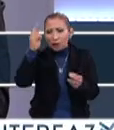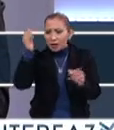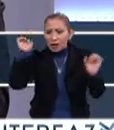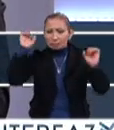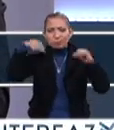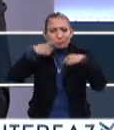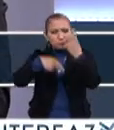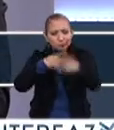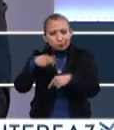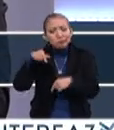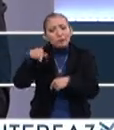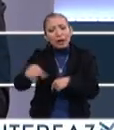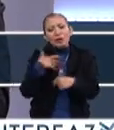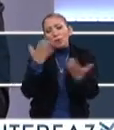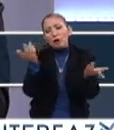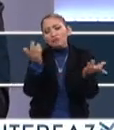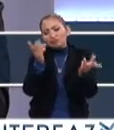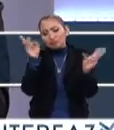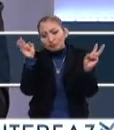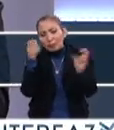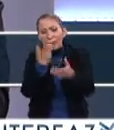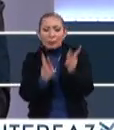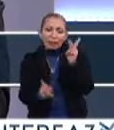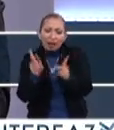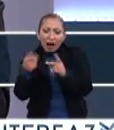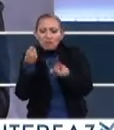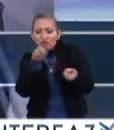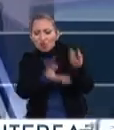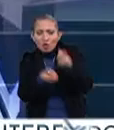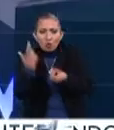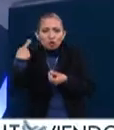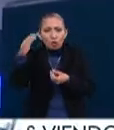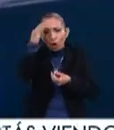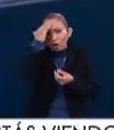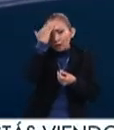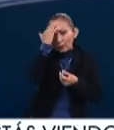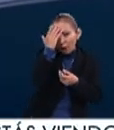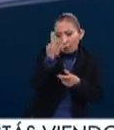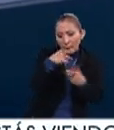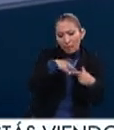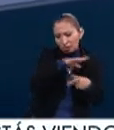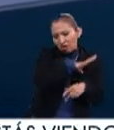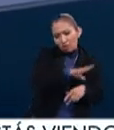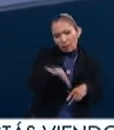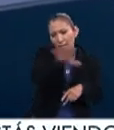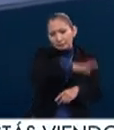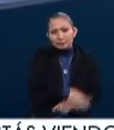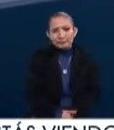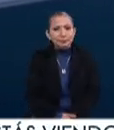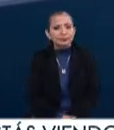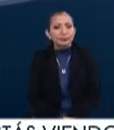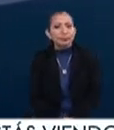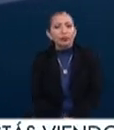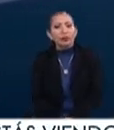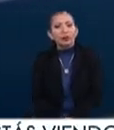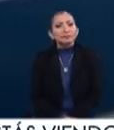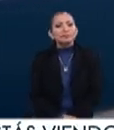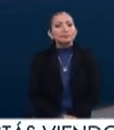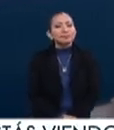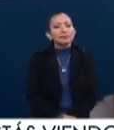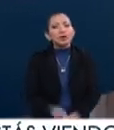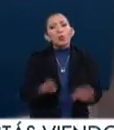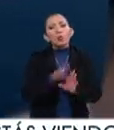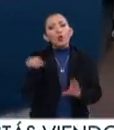presentes van a hacer unas pláticas compartiéndonos su conocimiento con el público en general. Entonces, ¿cómo es que